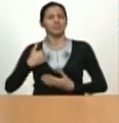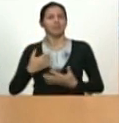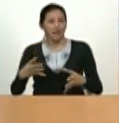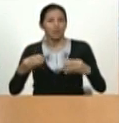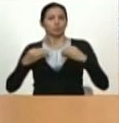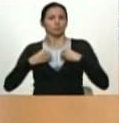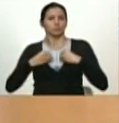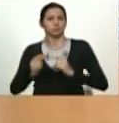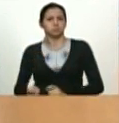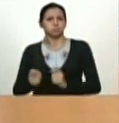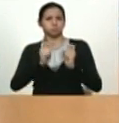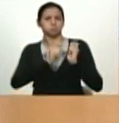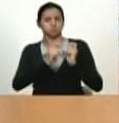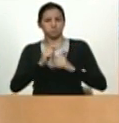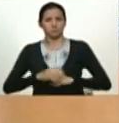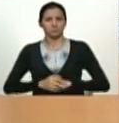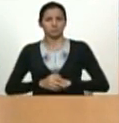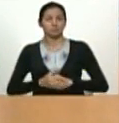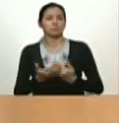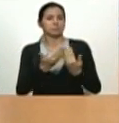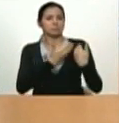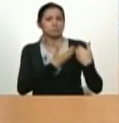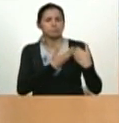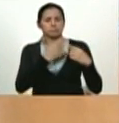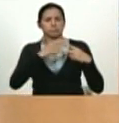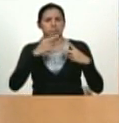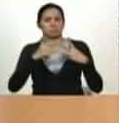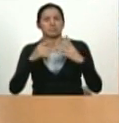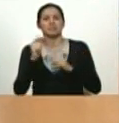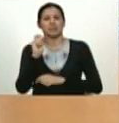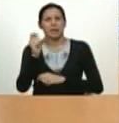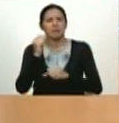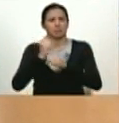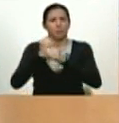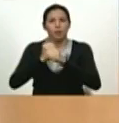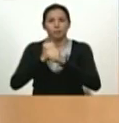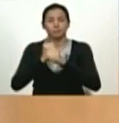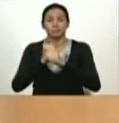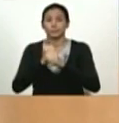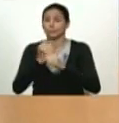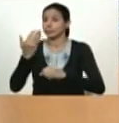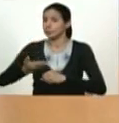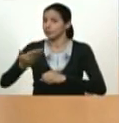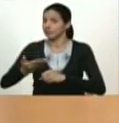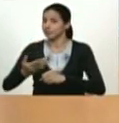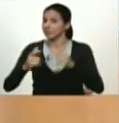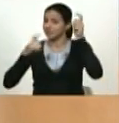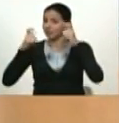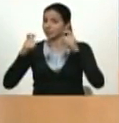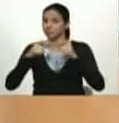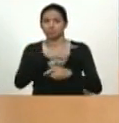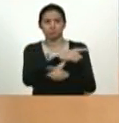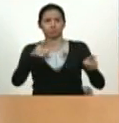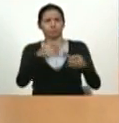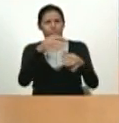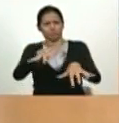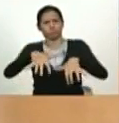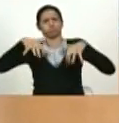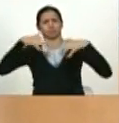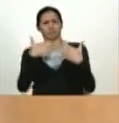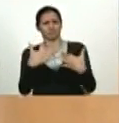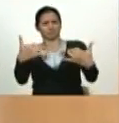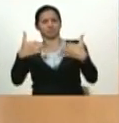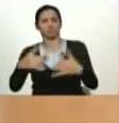responsabilidades máximas, nuestro comandante Hugo Chávez, aquí en este mismo salón,